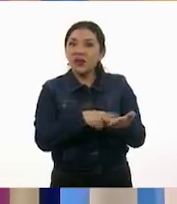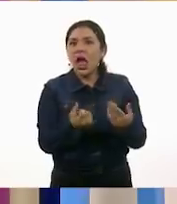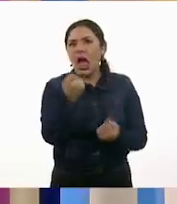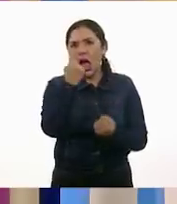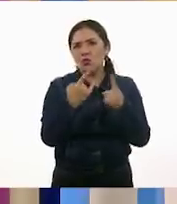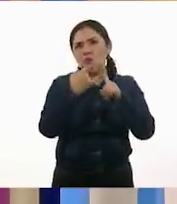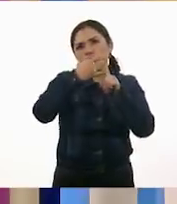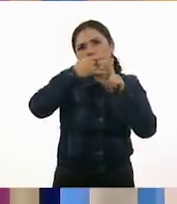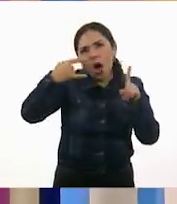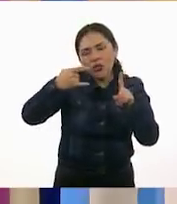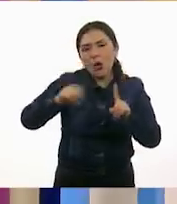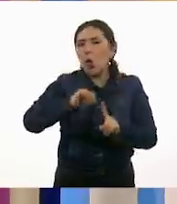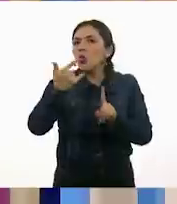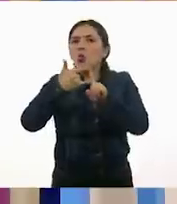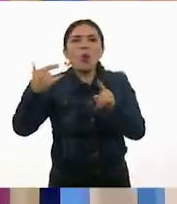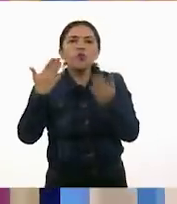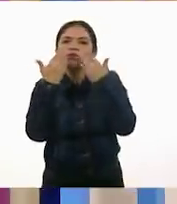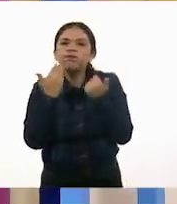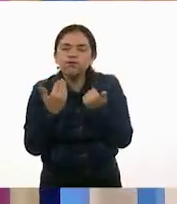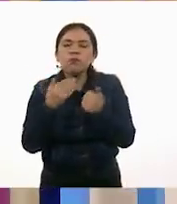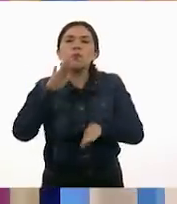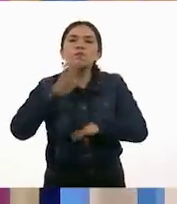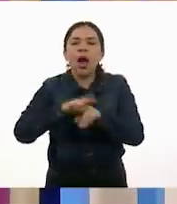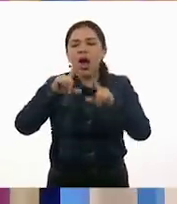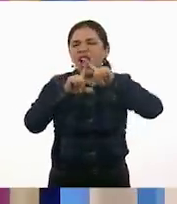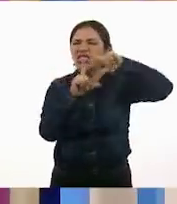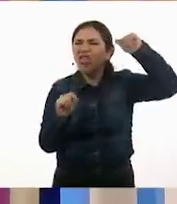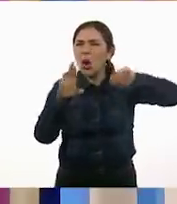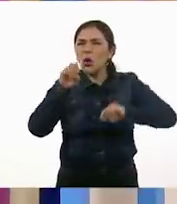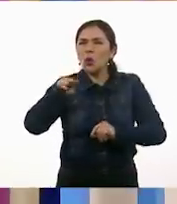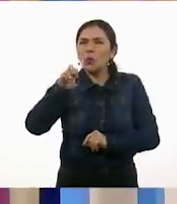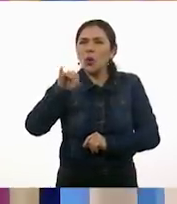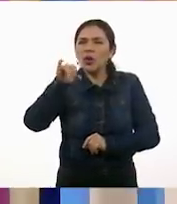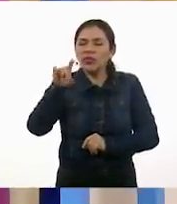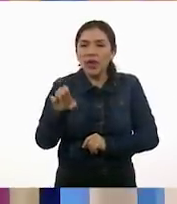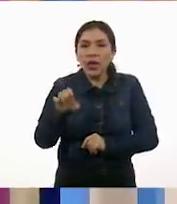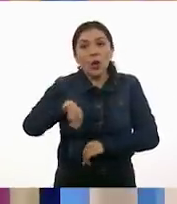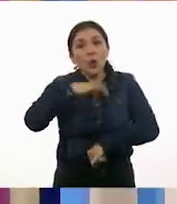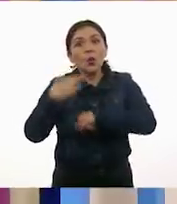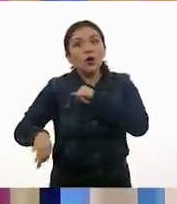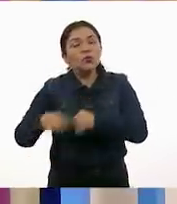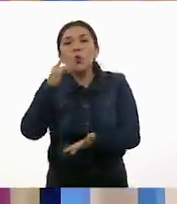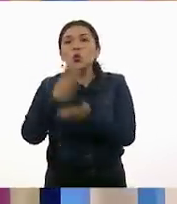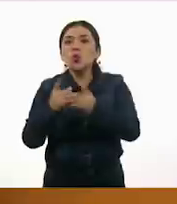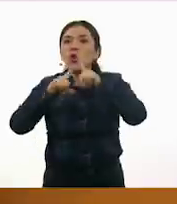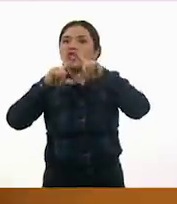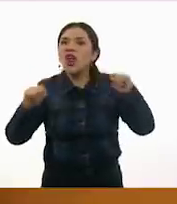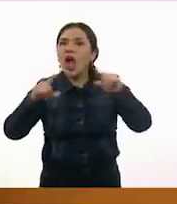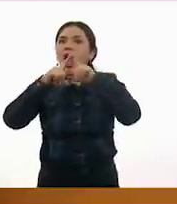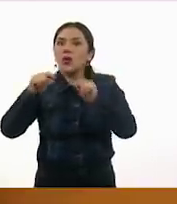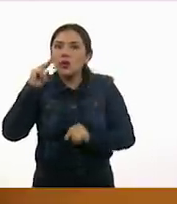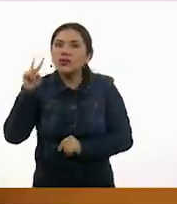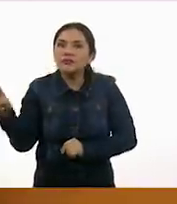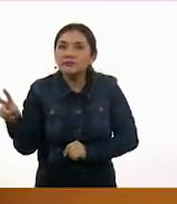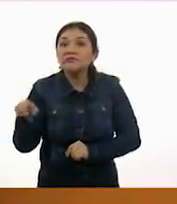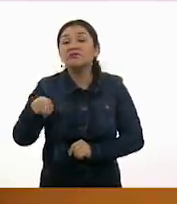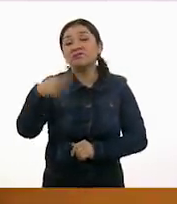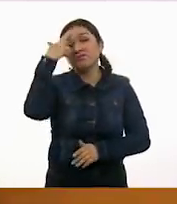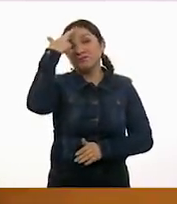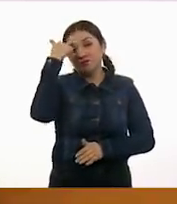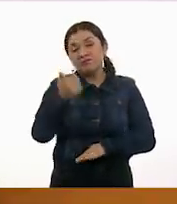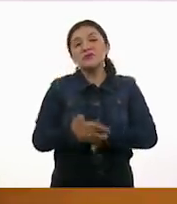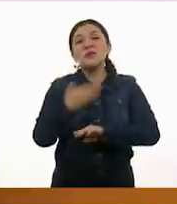cuadrados, en unos no utilizamos cuadrados, pero utilizamos romboide. Y en el último tiene razón, solamente utilizamos para la parte de abajo los triángulos.